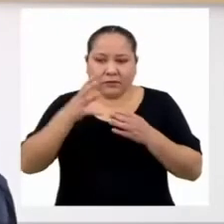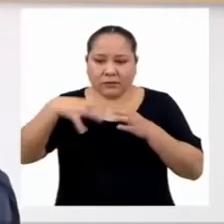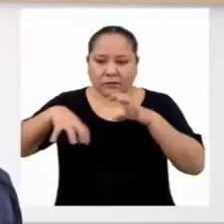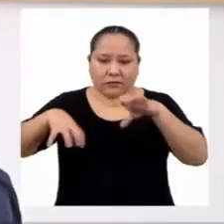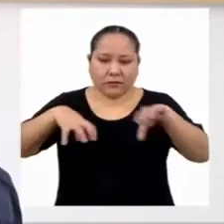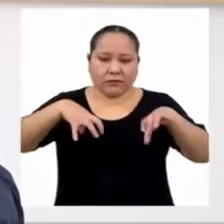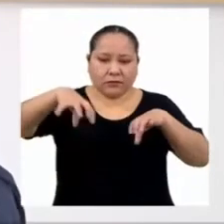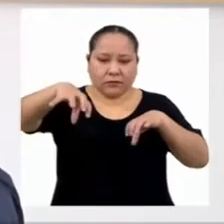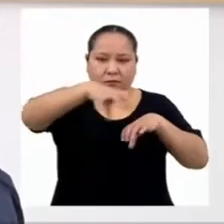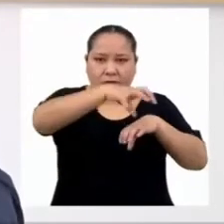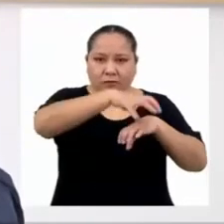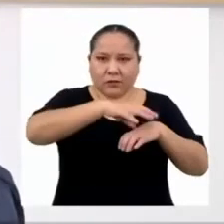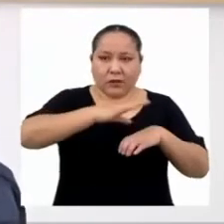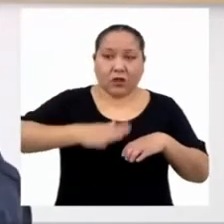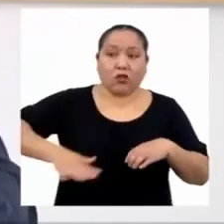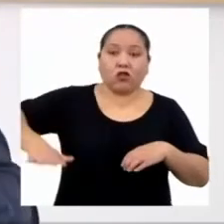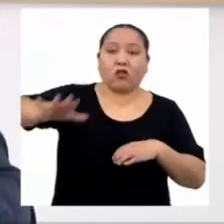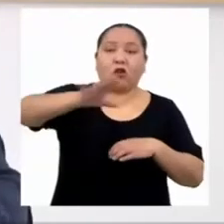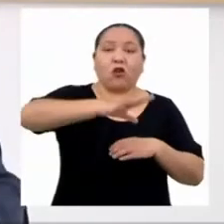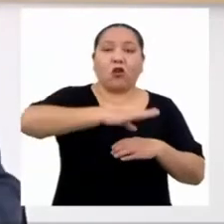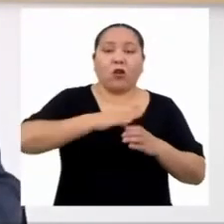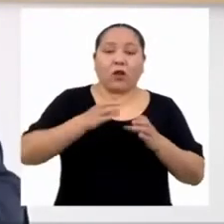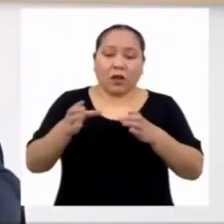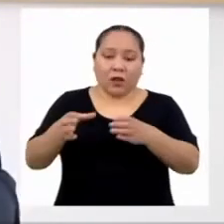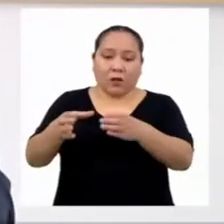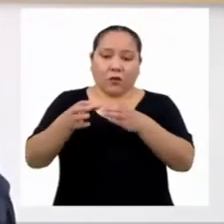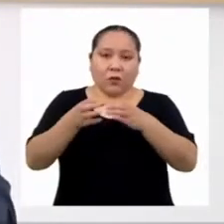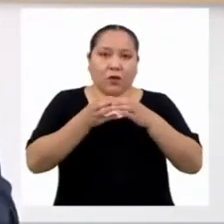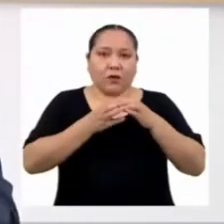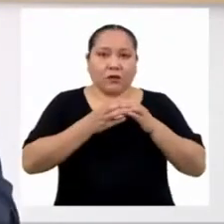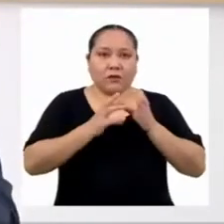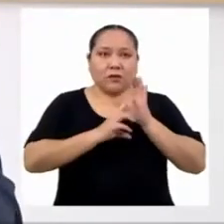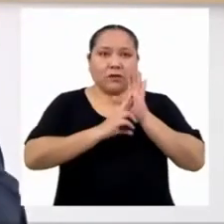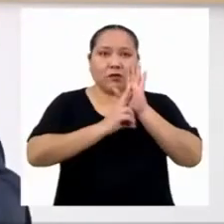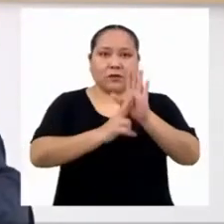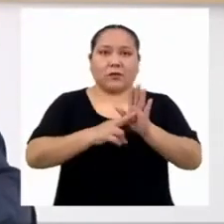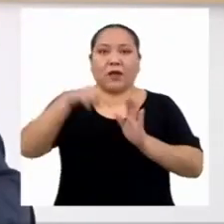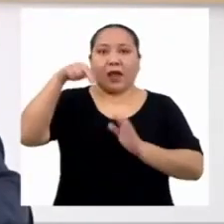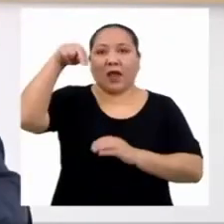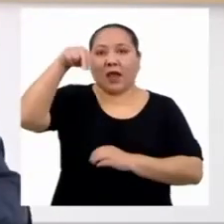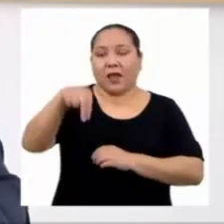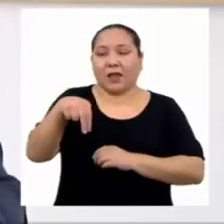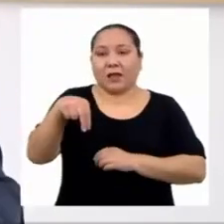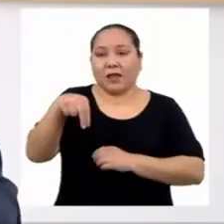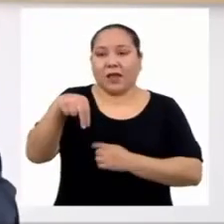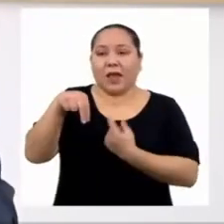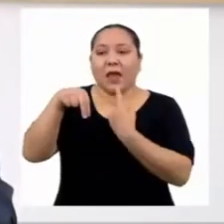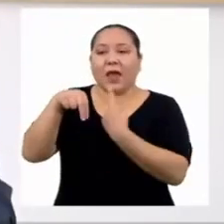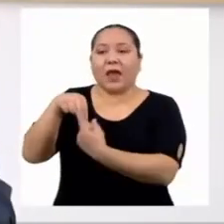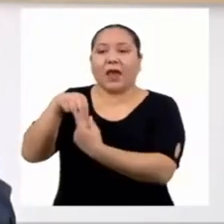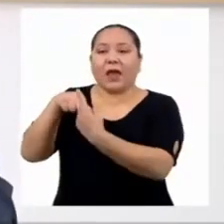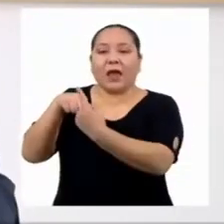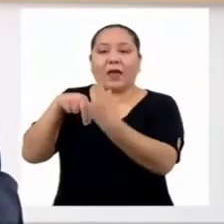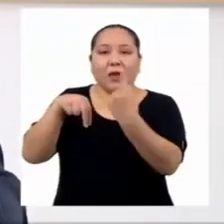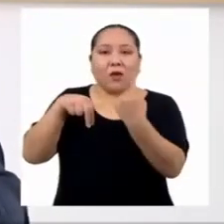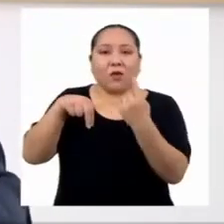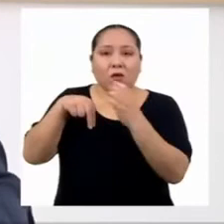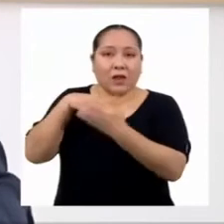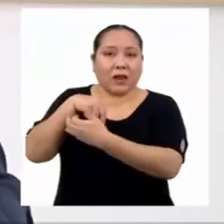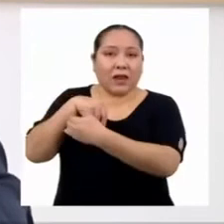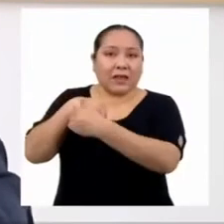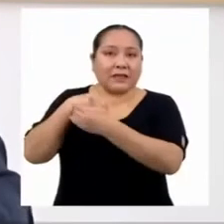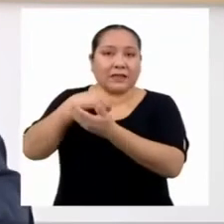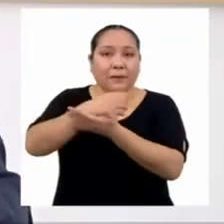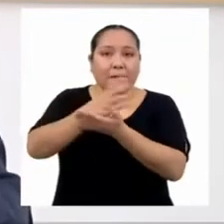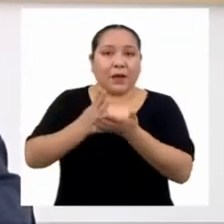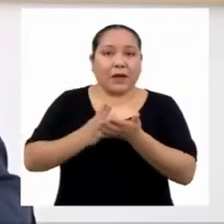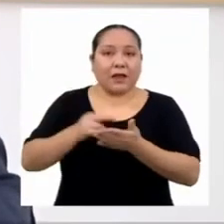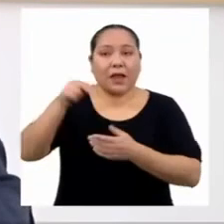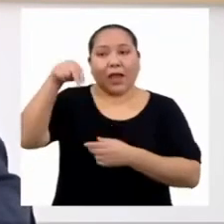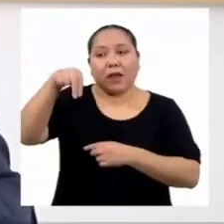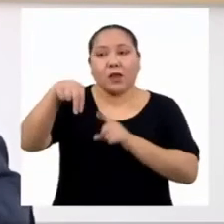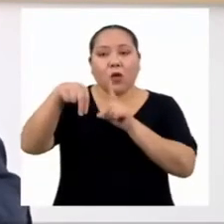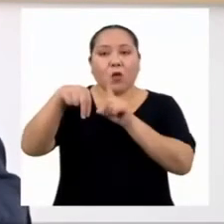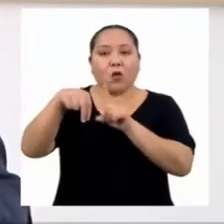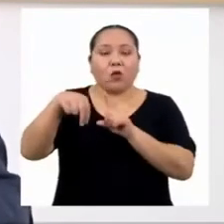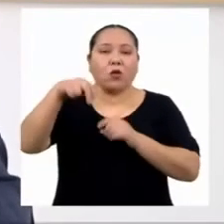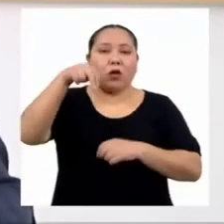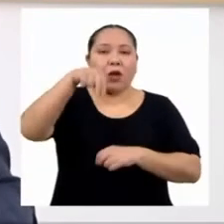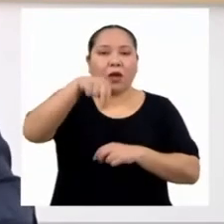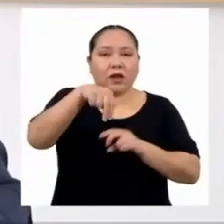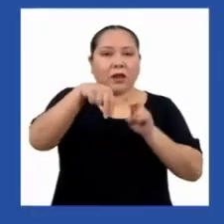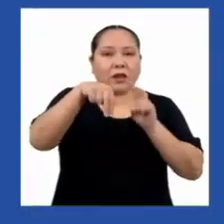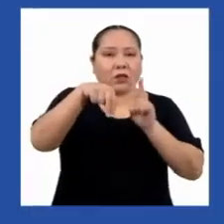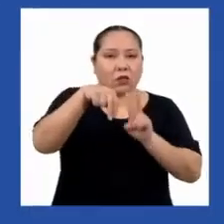entre el total de la muestra, que representamos con un N y cada uno de los estratos. N sub 1, N sub 2,